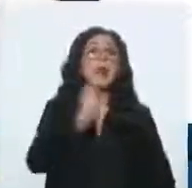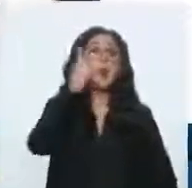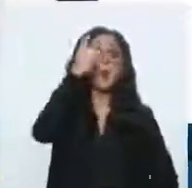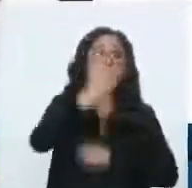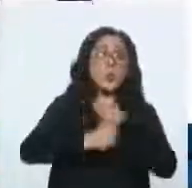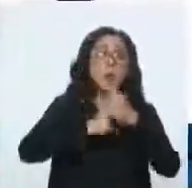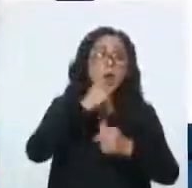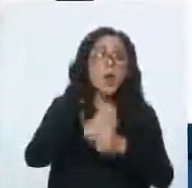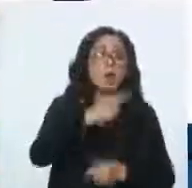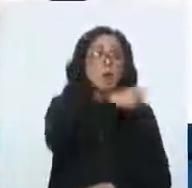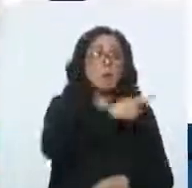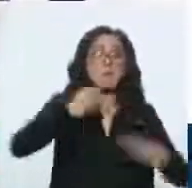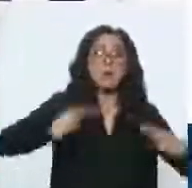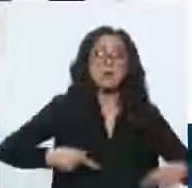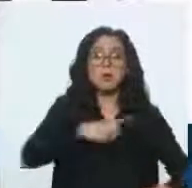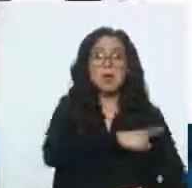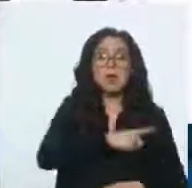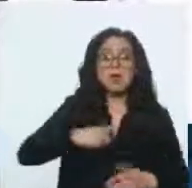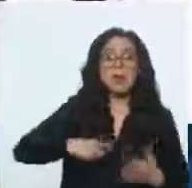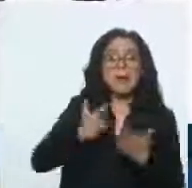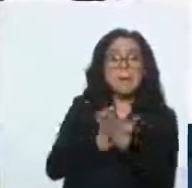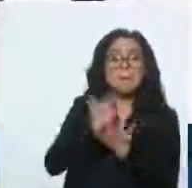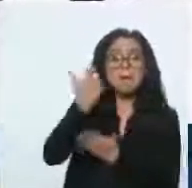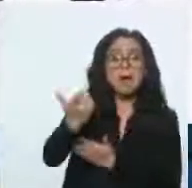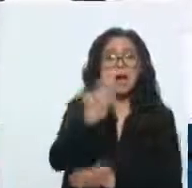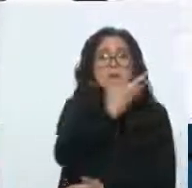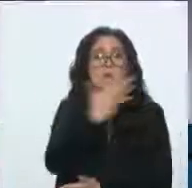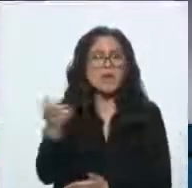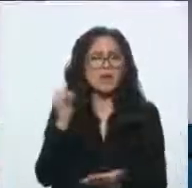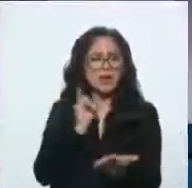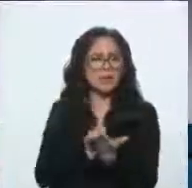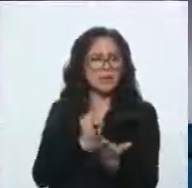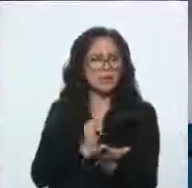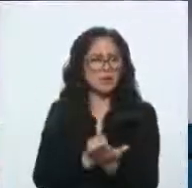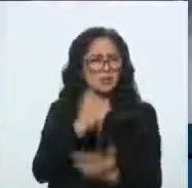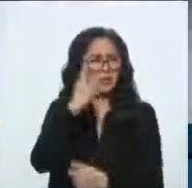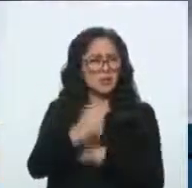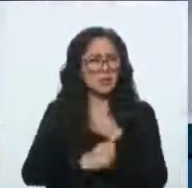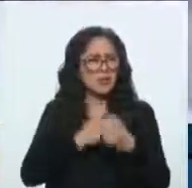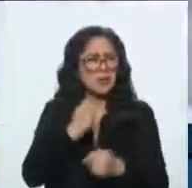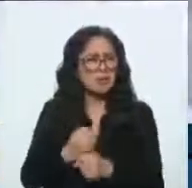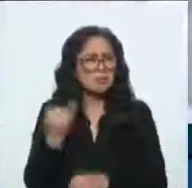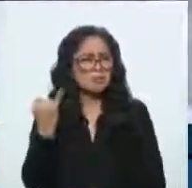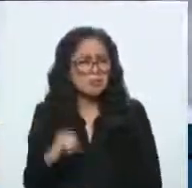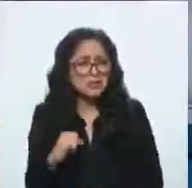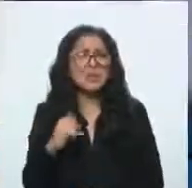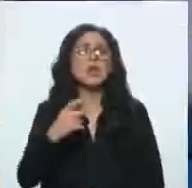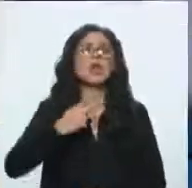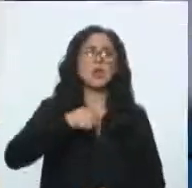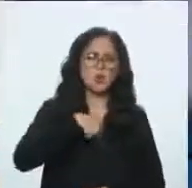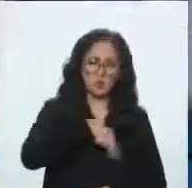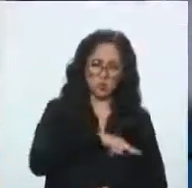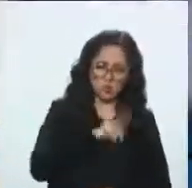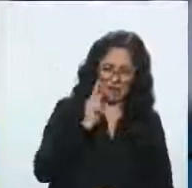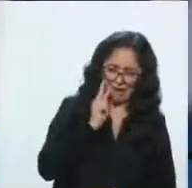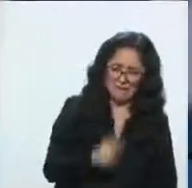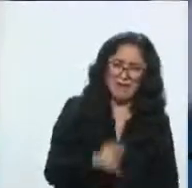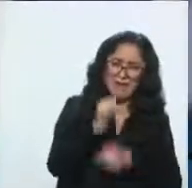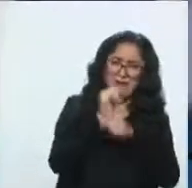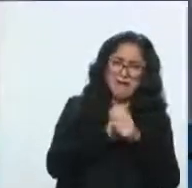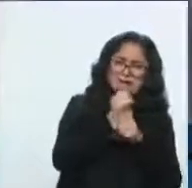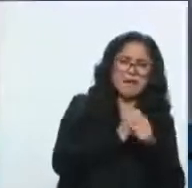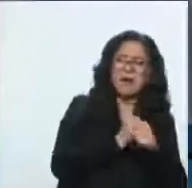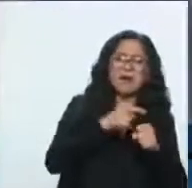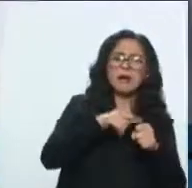por tener mascotas. Y ya fuimos investigando y encontramos que había unos bots amplificando esa nota, pero en realidad estaban